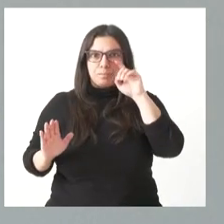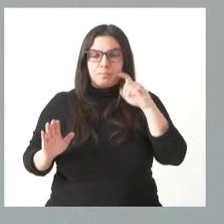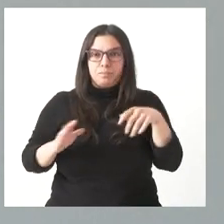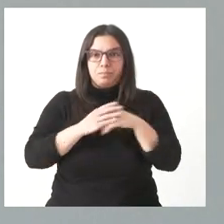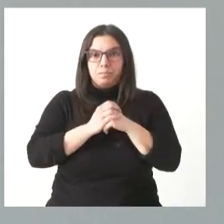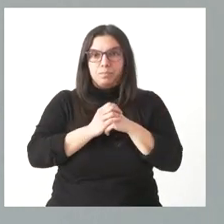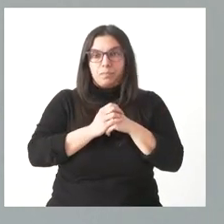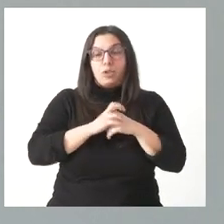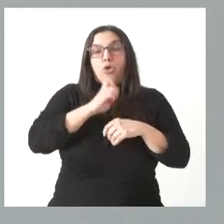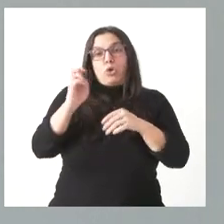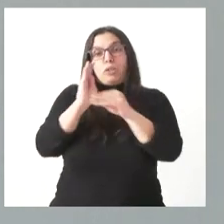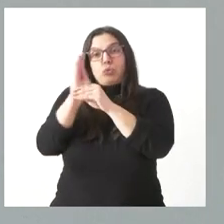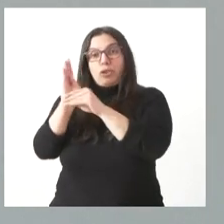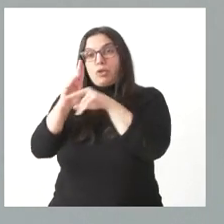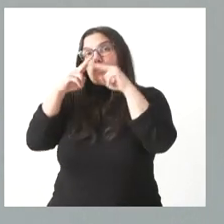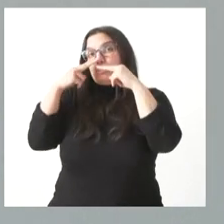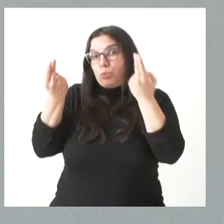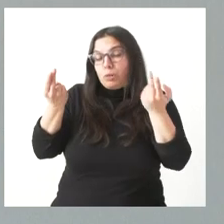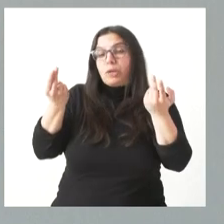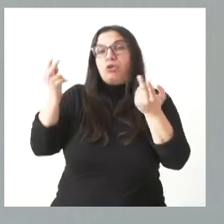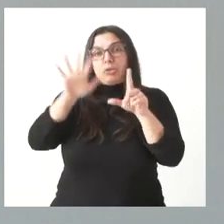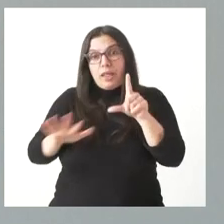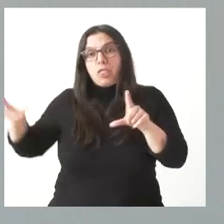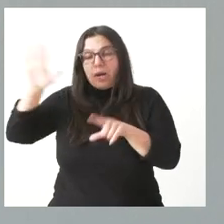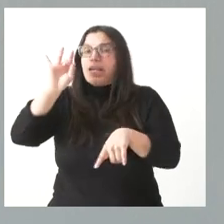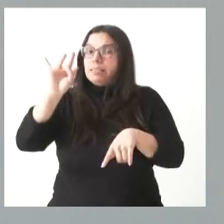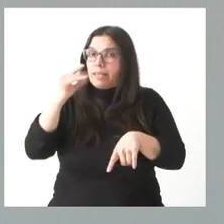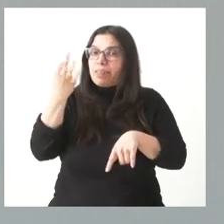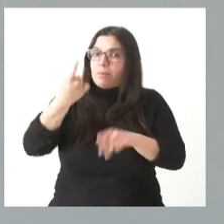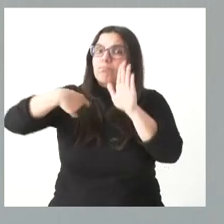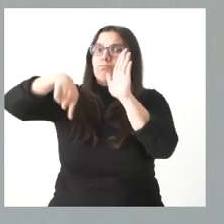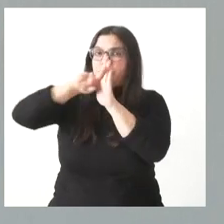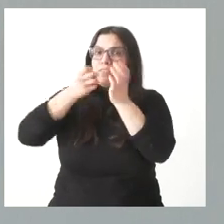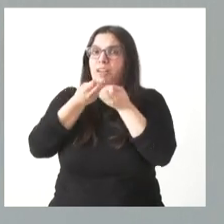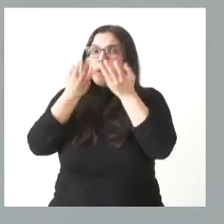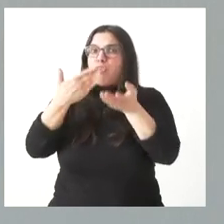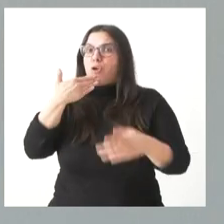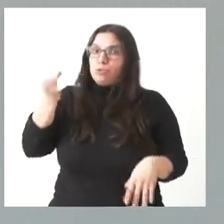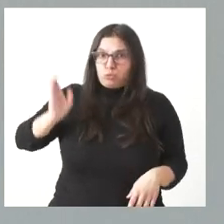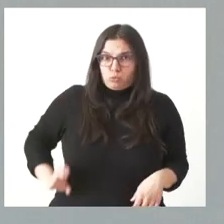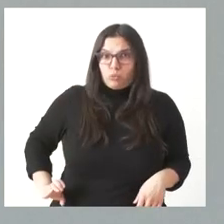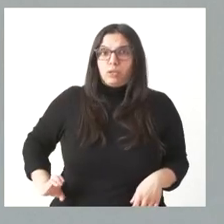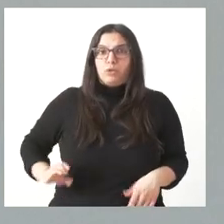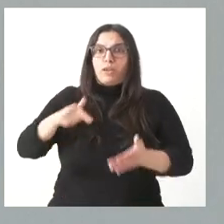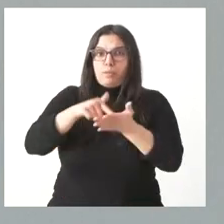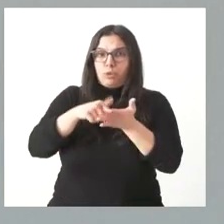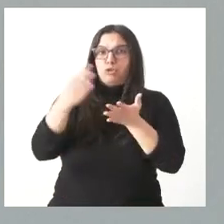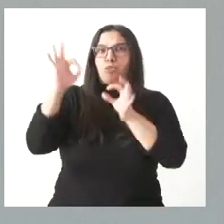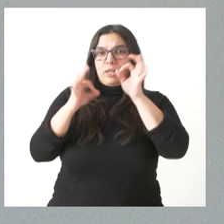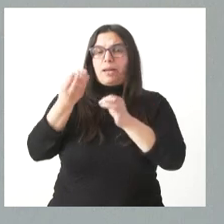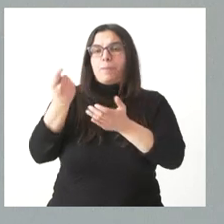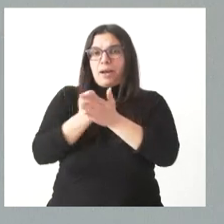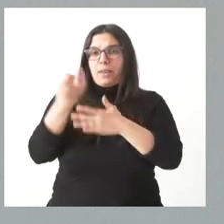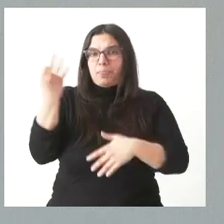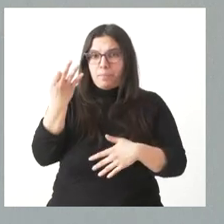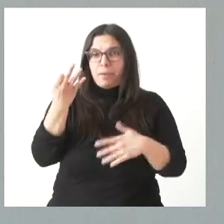subvenciones de carácter público, de carácter nacional, sí que tributan, sí que no son objeto de declaración, sí que se pagan impuestos por esas cantidades. En el caso de Castilla